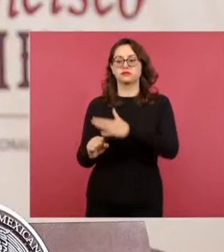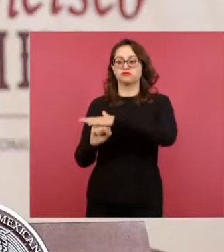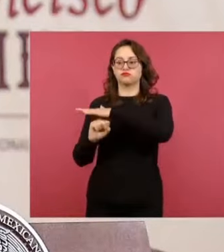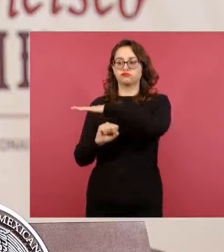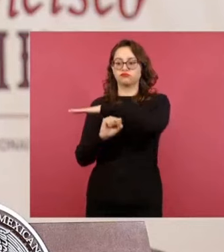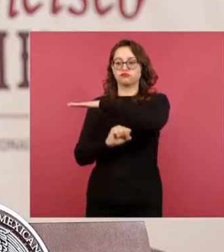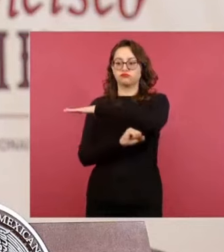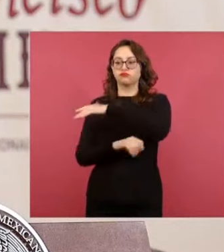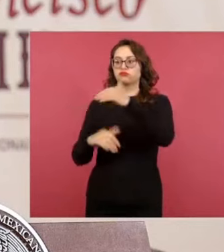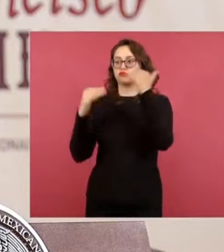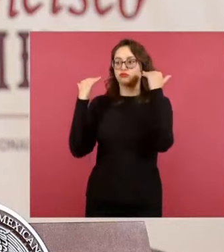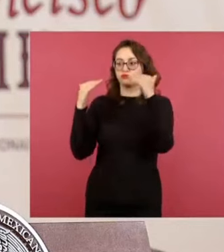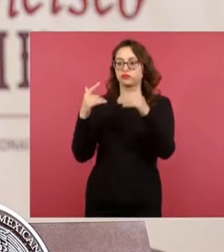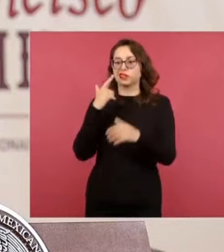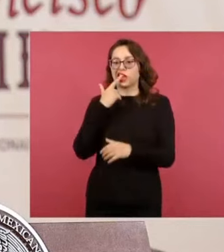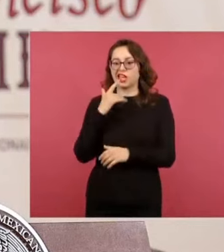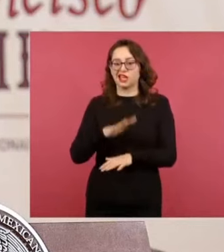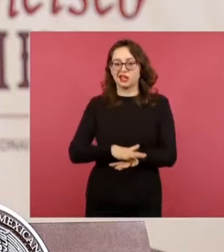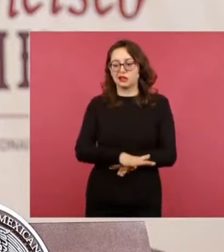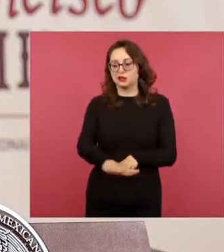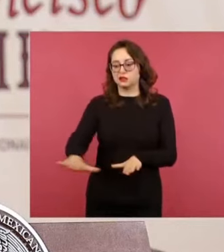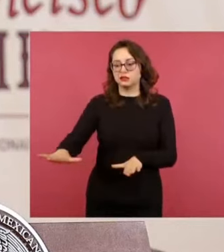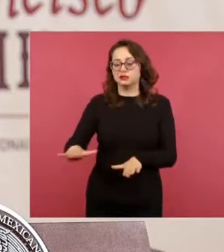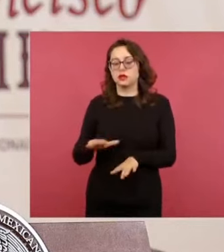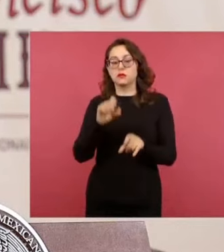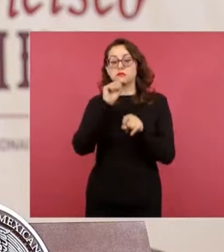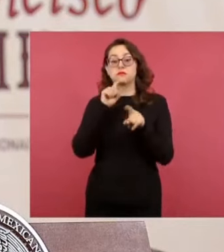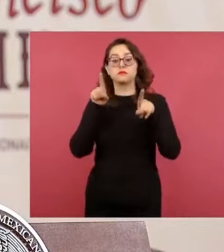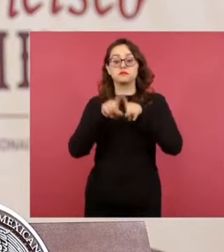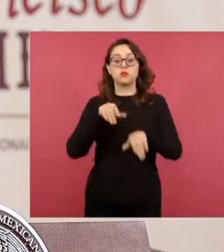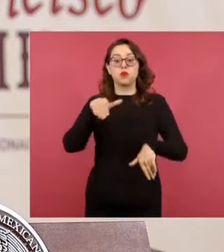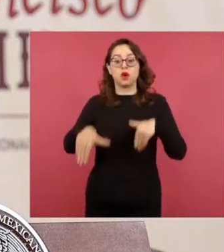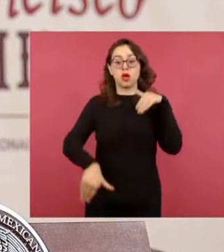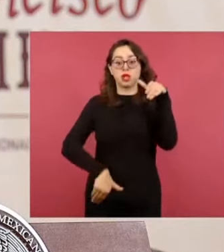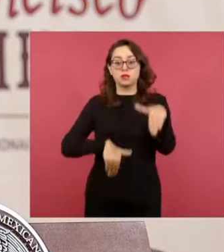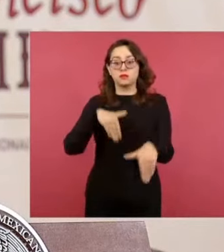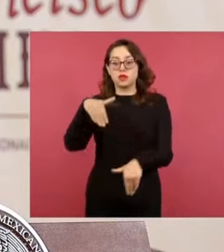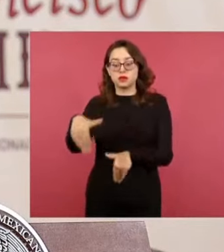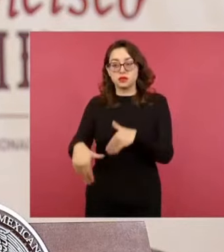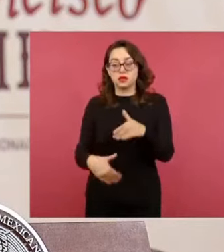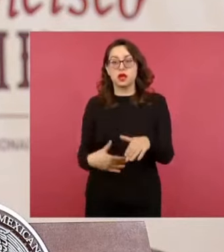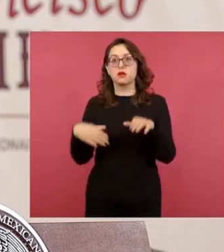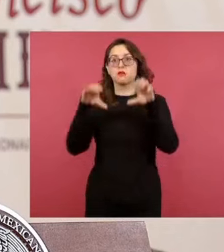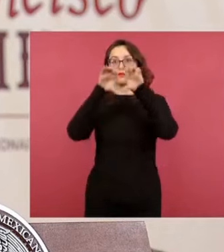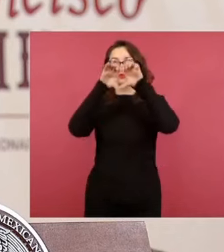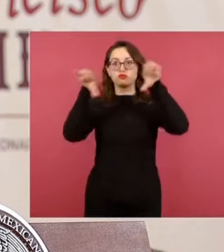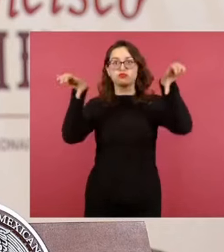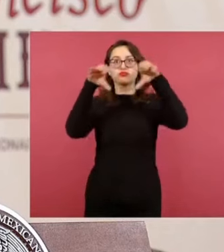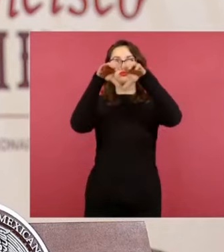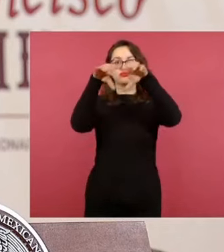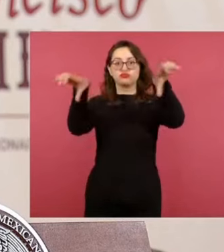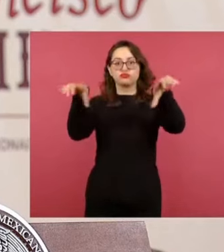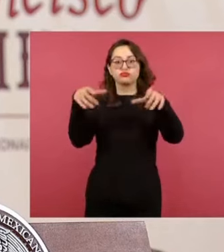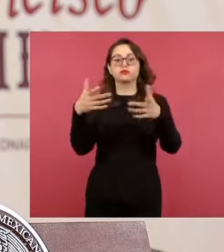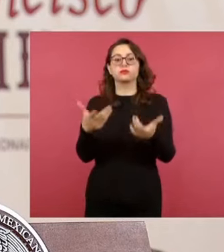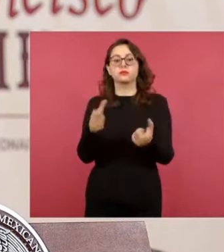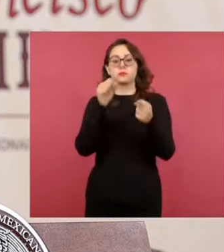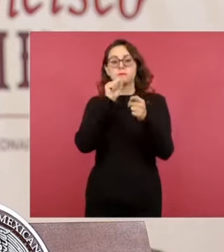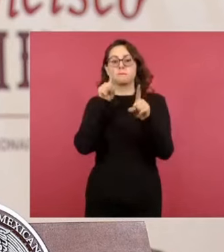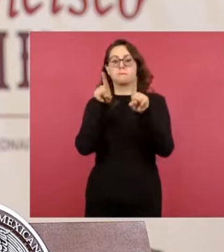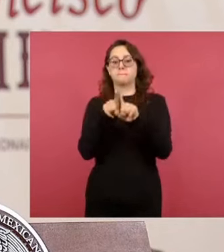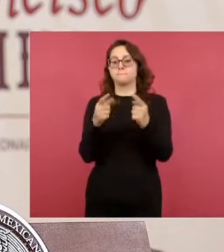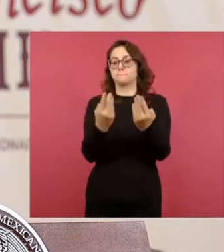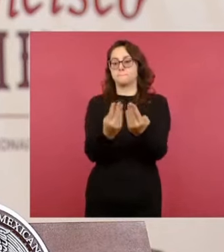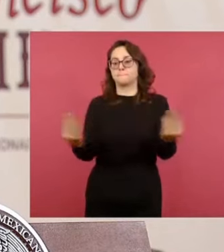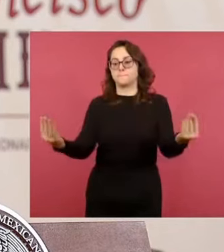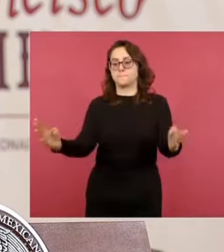bogodilla en las losas de entrepiso, el trazo y la nivelación de la alberca, el cimbrado para el colado de traves, así como trabajos para la construcción de la barda